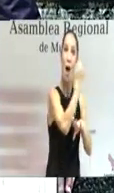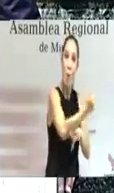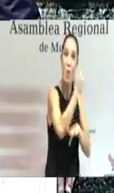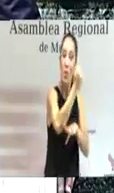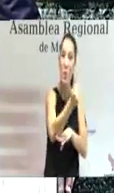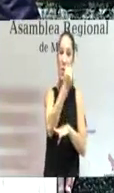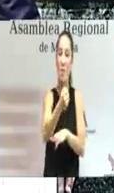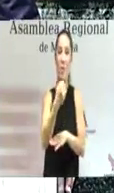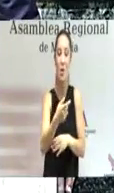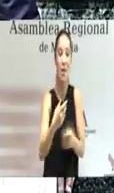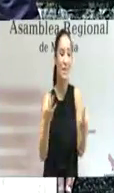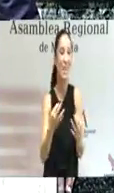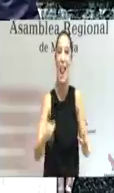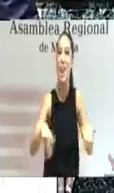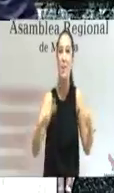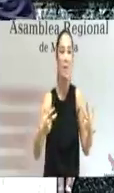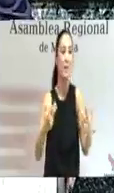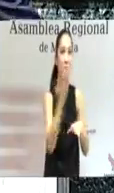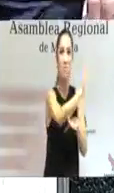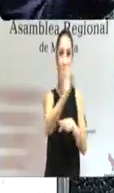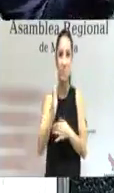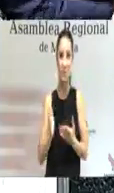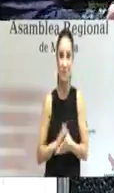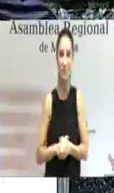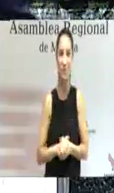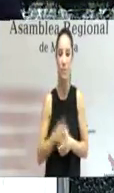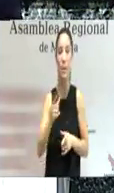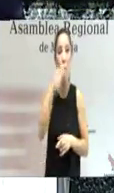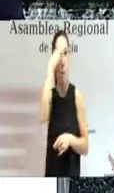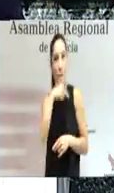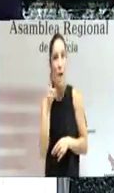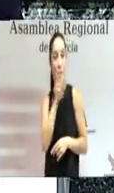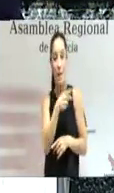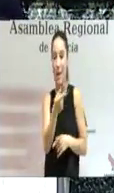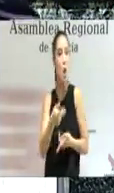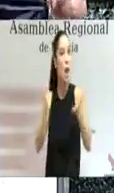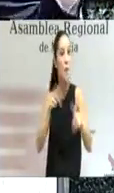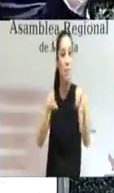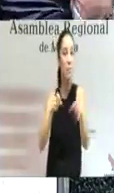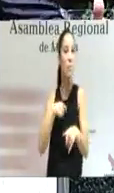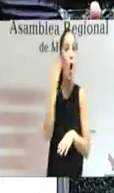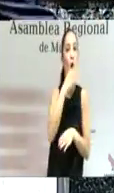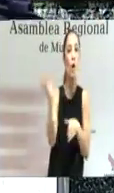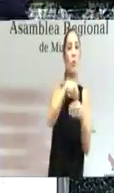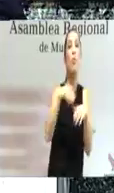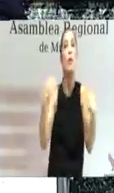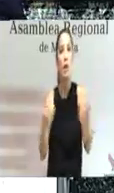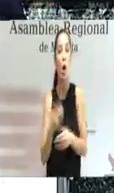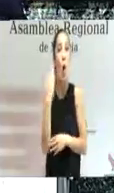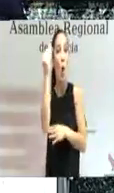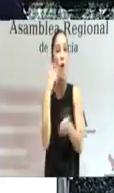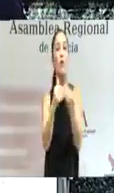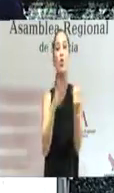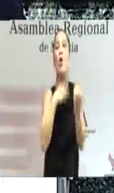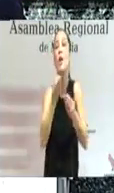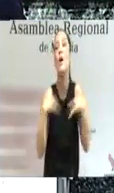ámbitos y aspectos de nuestra vida la libertad de los padres para elegir la educación de sus hijos la libertad de los jóvenes para elegir su futuro